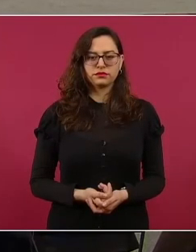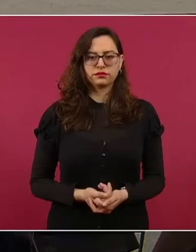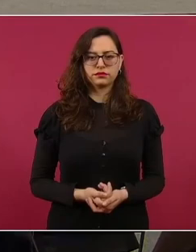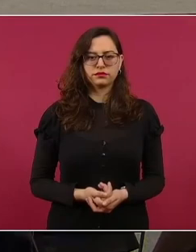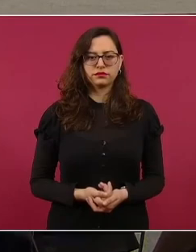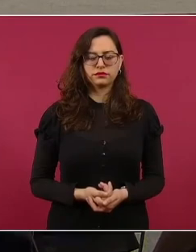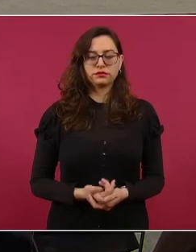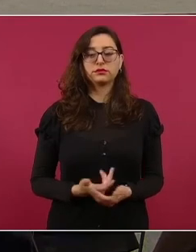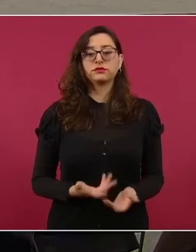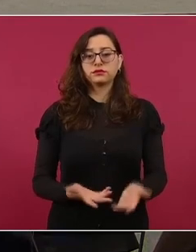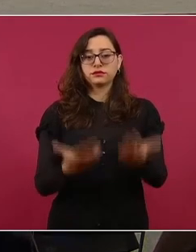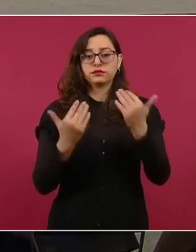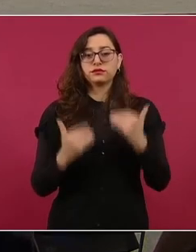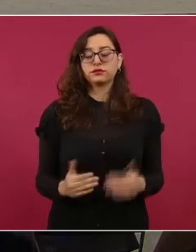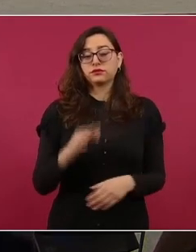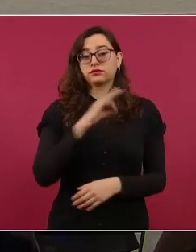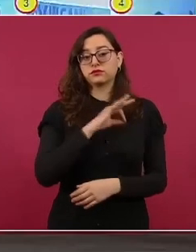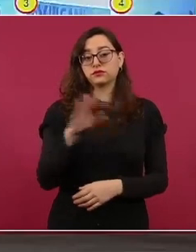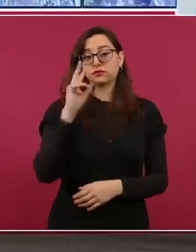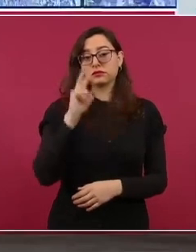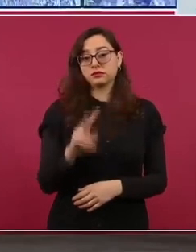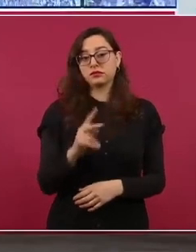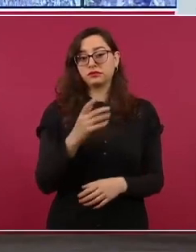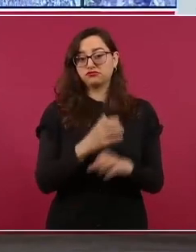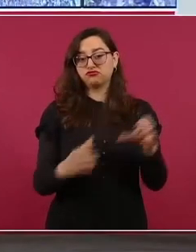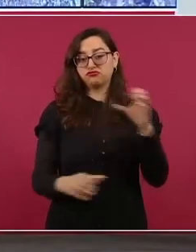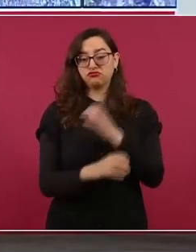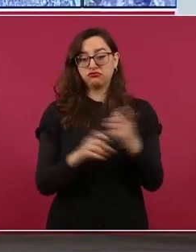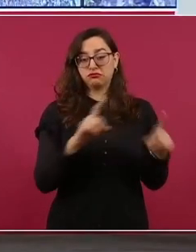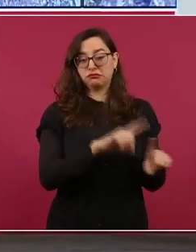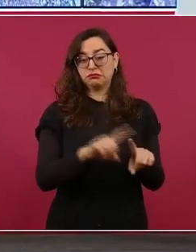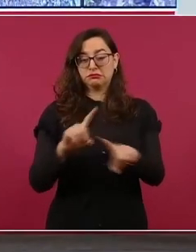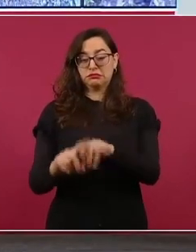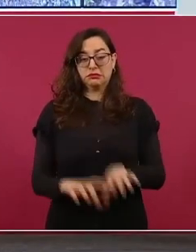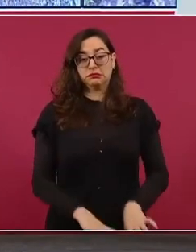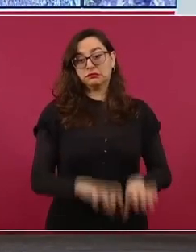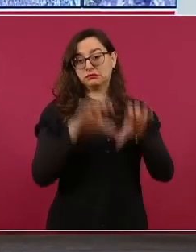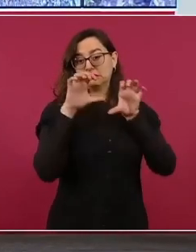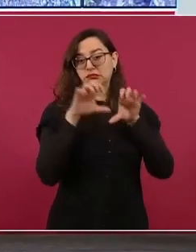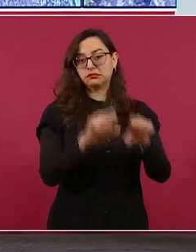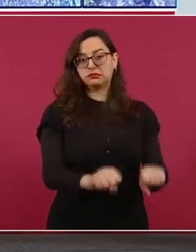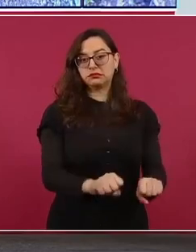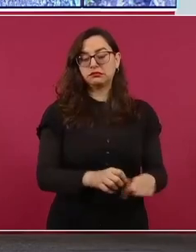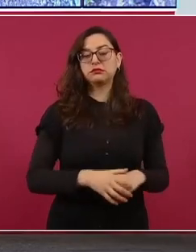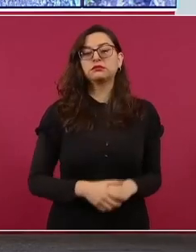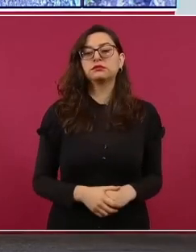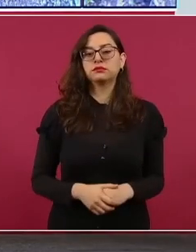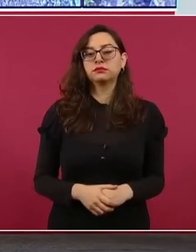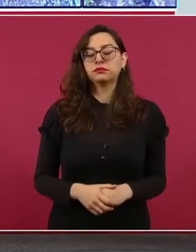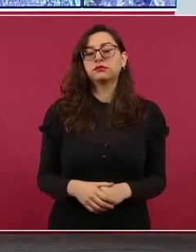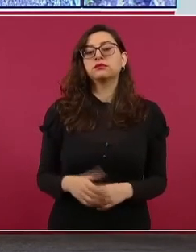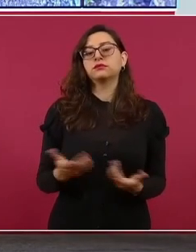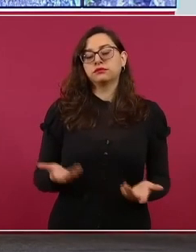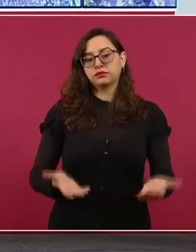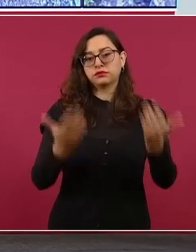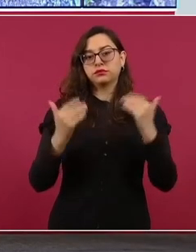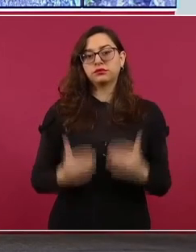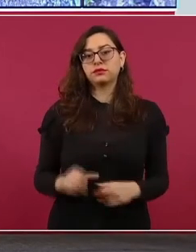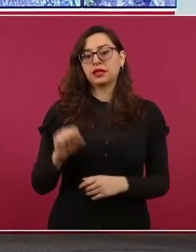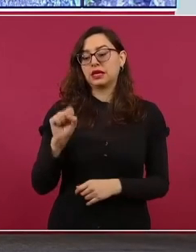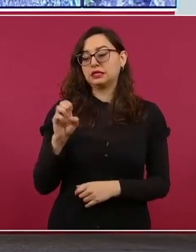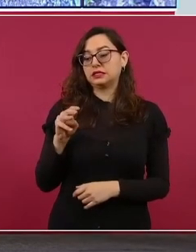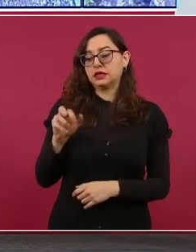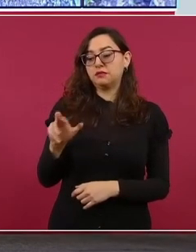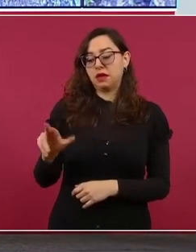Este es el aseguramiento por parte de la Secretaría de la Marina, informar también de